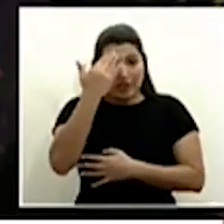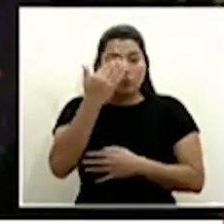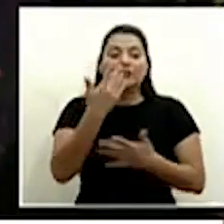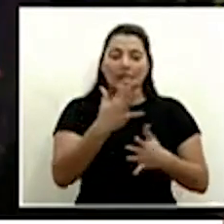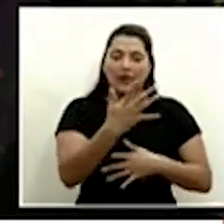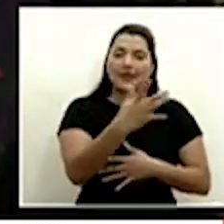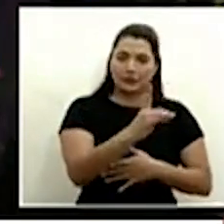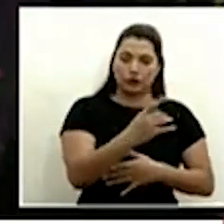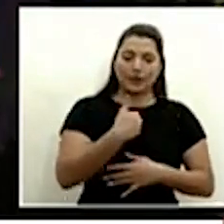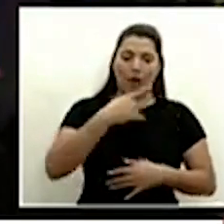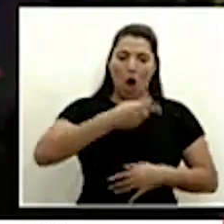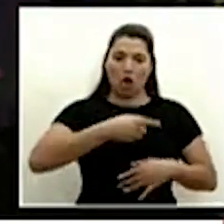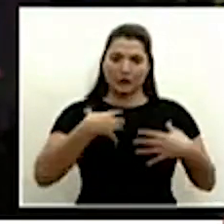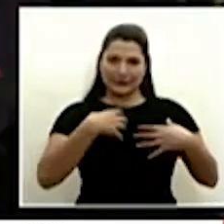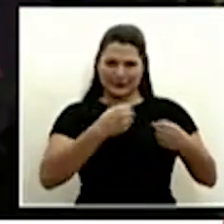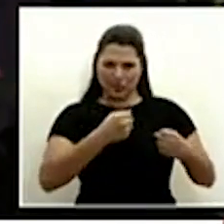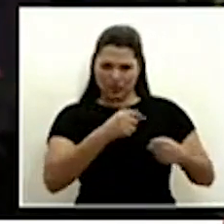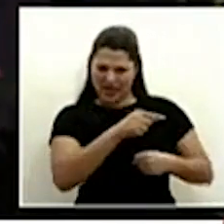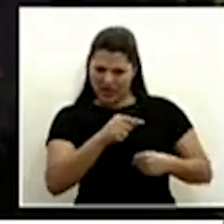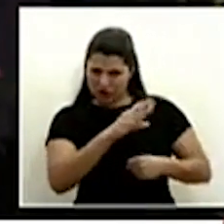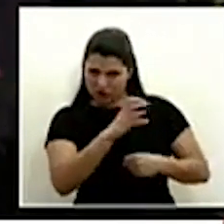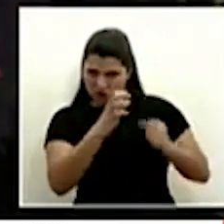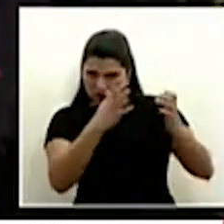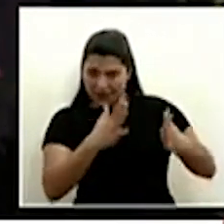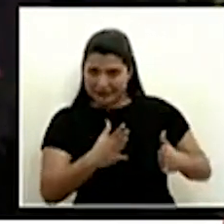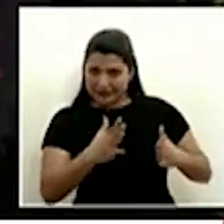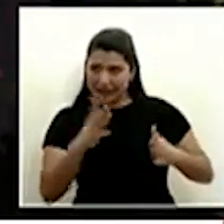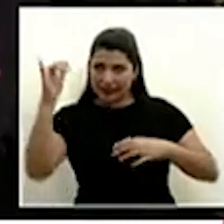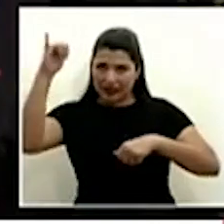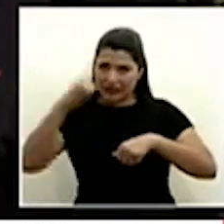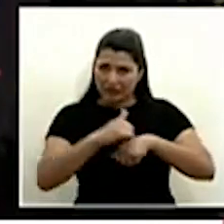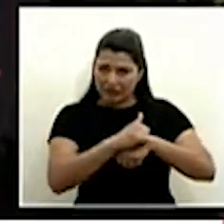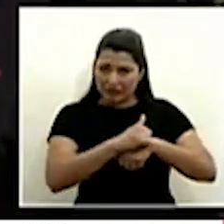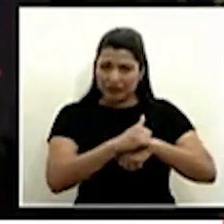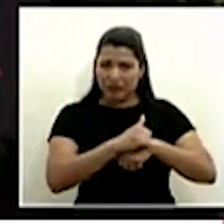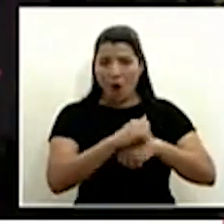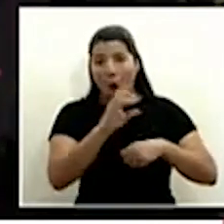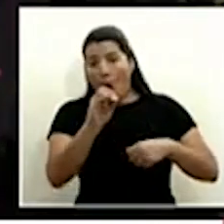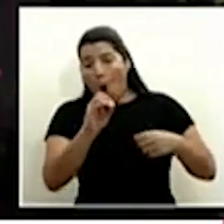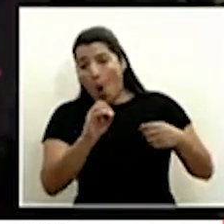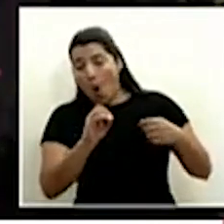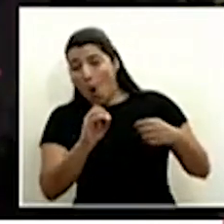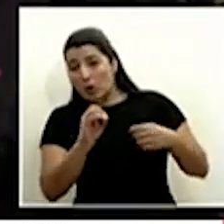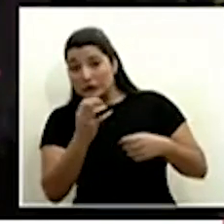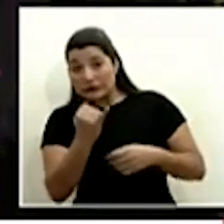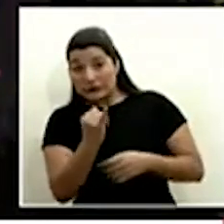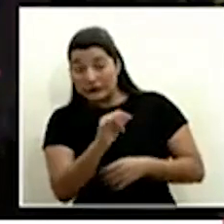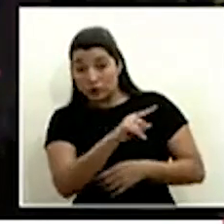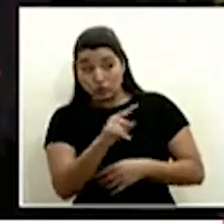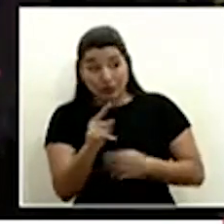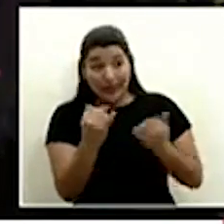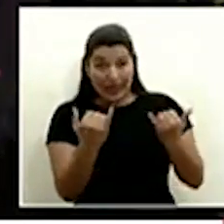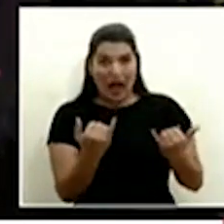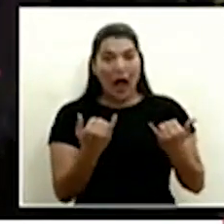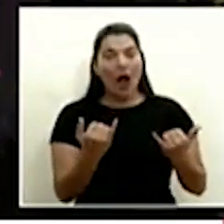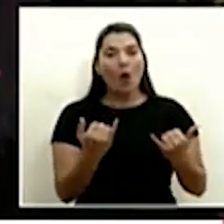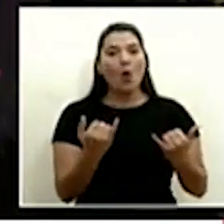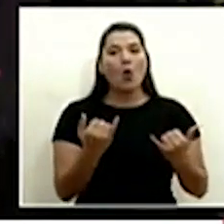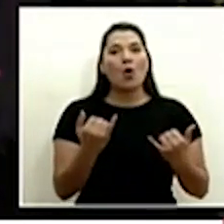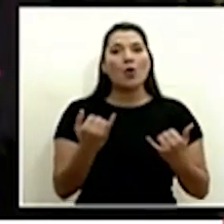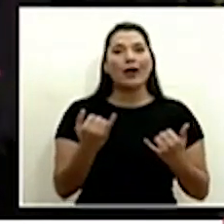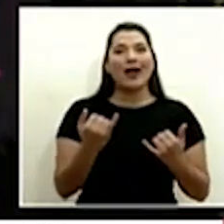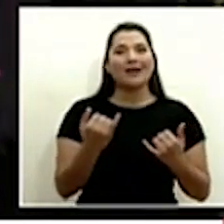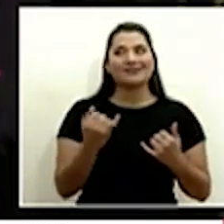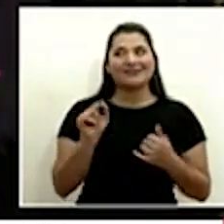sanitaria pero si eran costarricenses que han llegado del extranjero o si ustedes en esta alerta que nos están dando sobre la